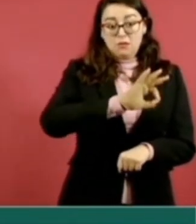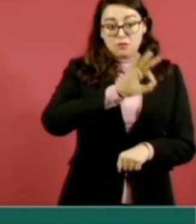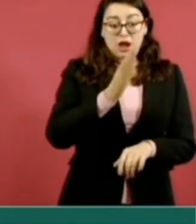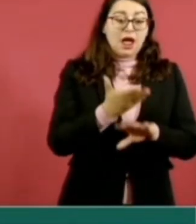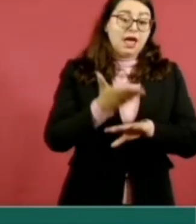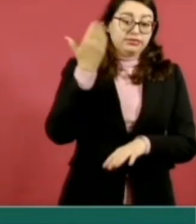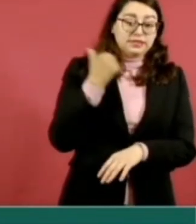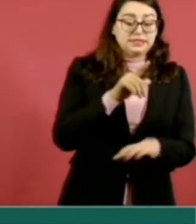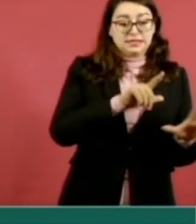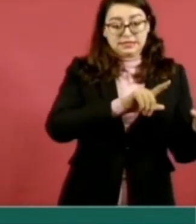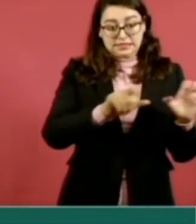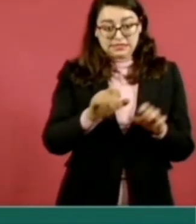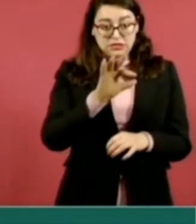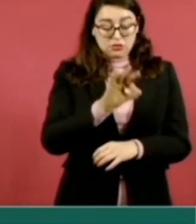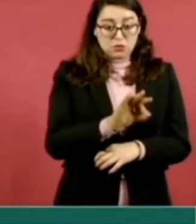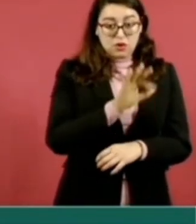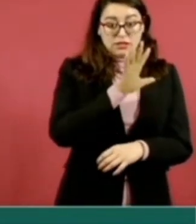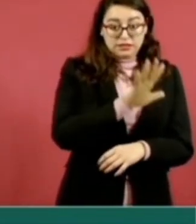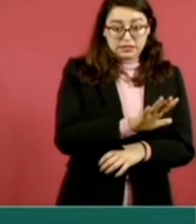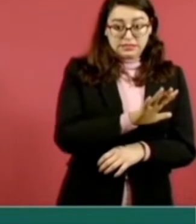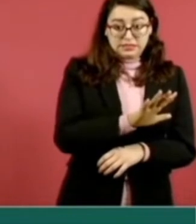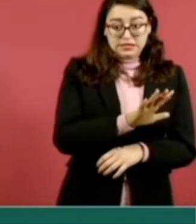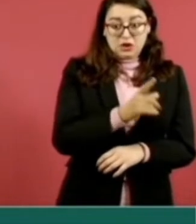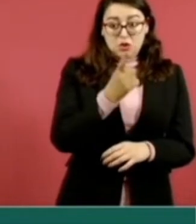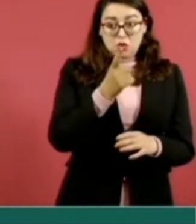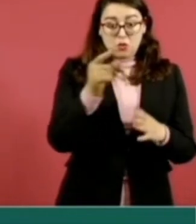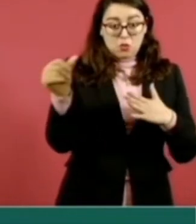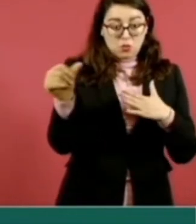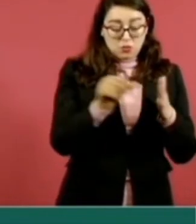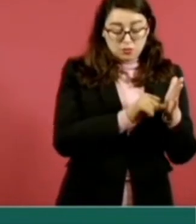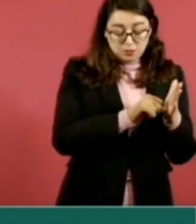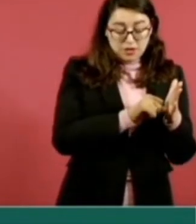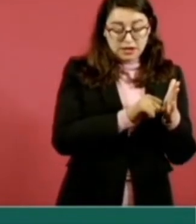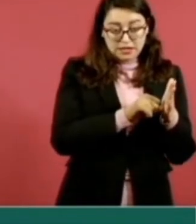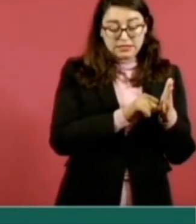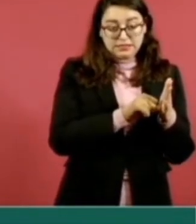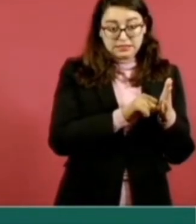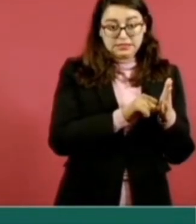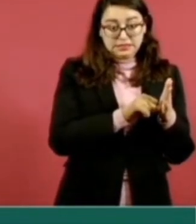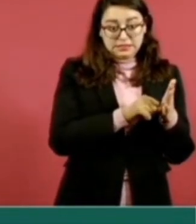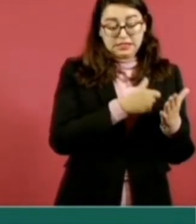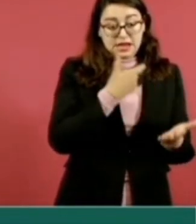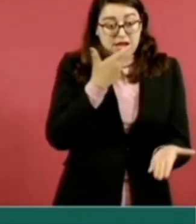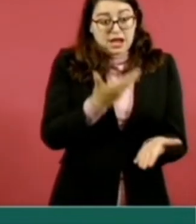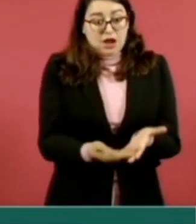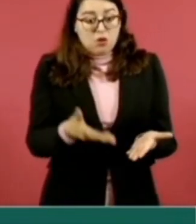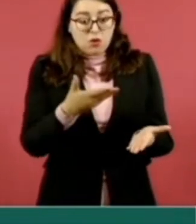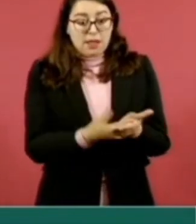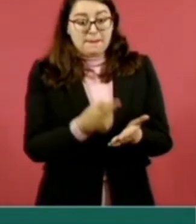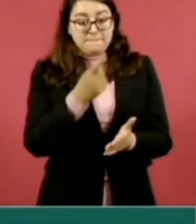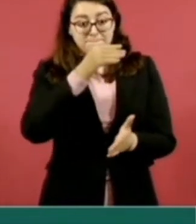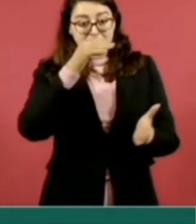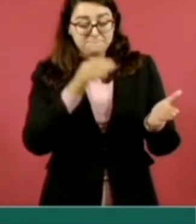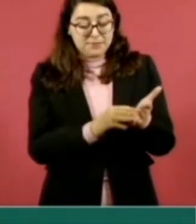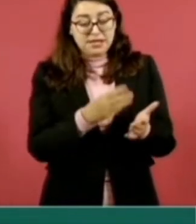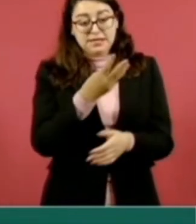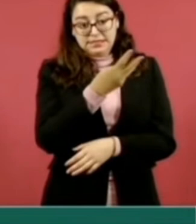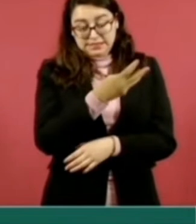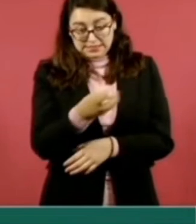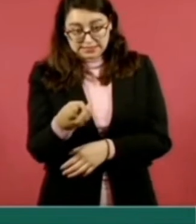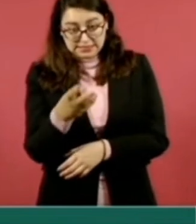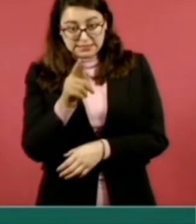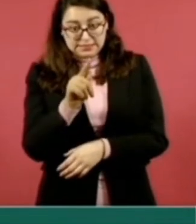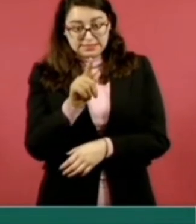145 que se hicieron en promedio en un mes a un total de mil 341 en